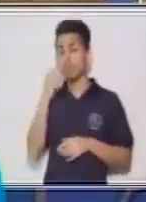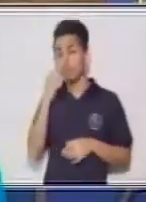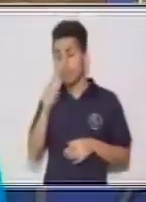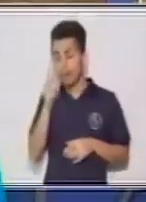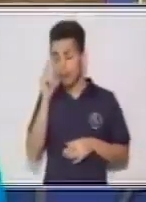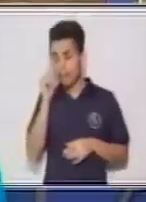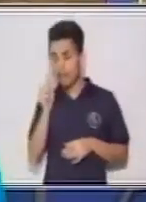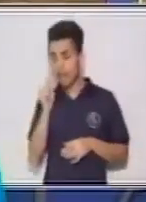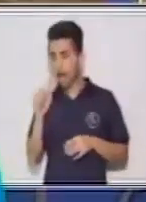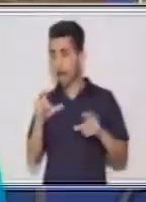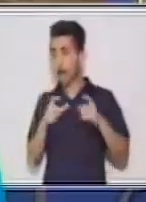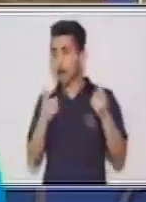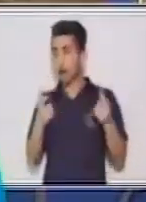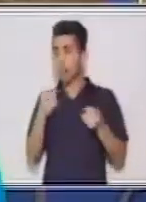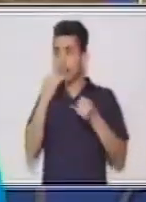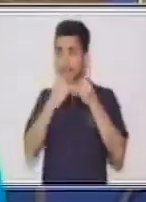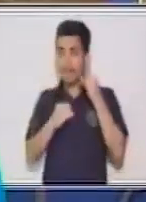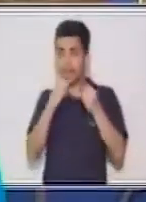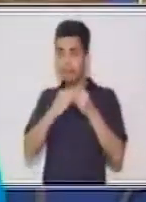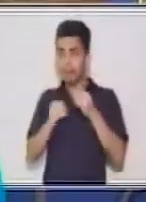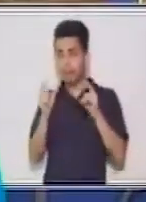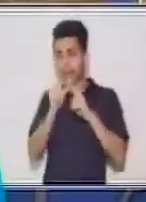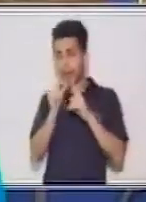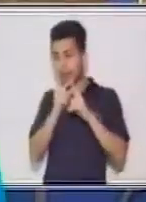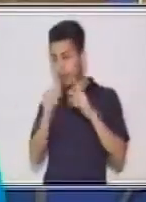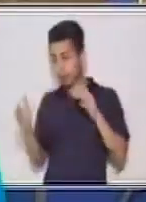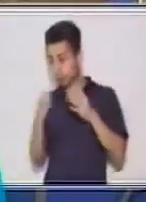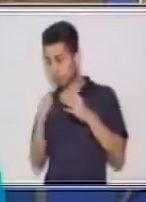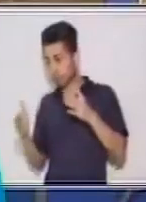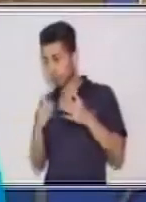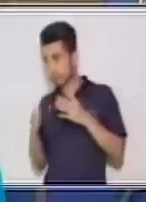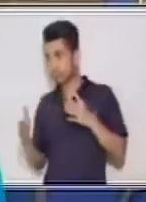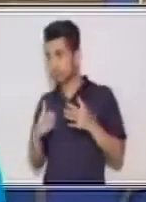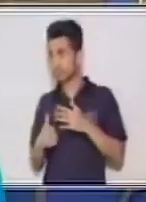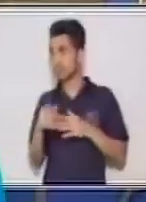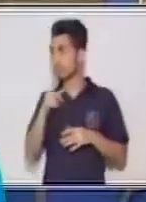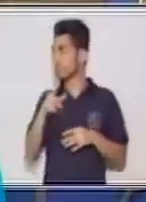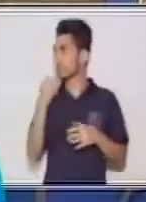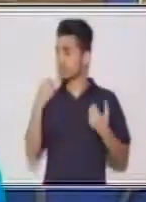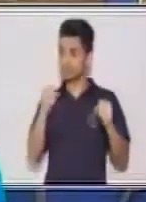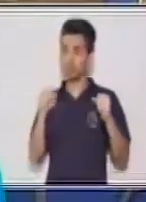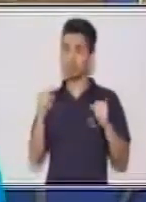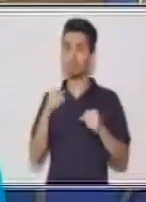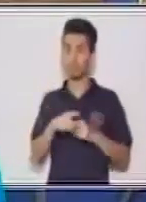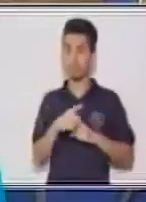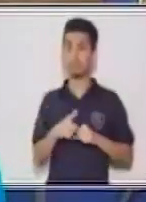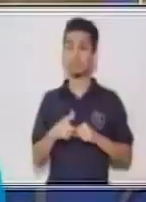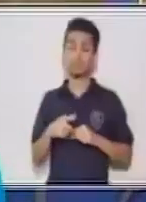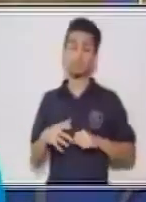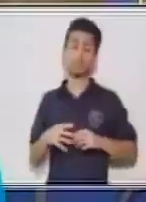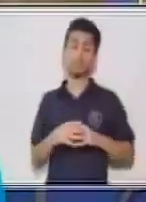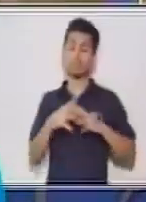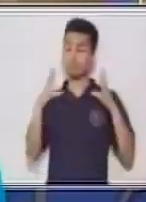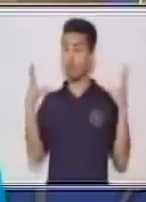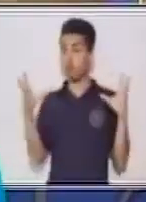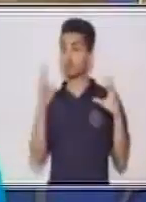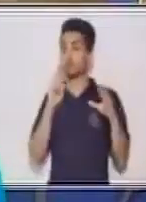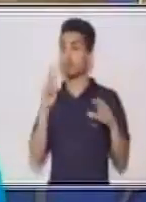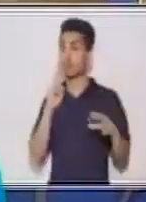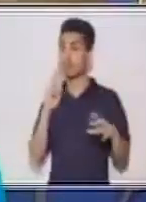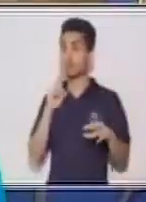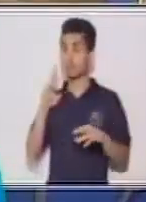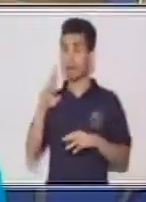bien en cómo va terminando esa palabra y conforme la vayas jugando te vas a dar cuenta que la mayoría de verbos son